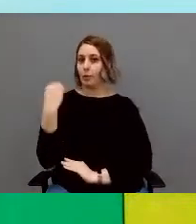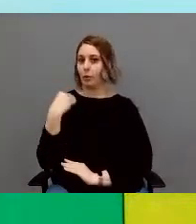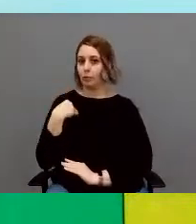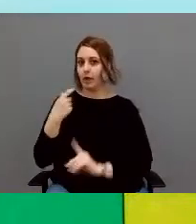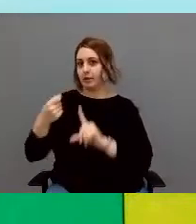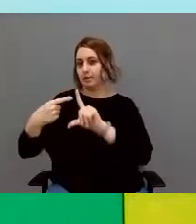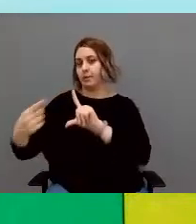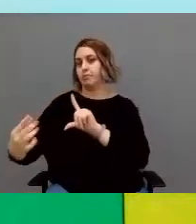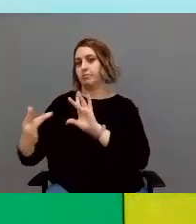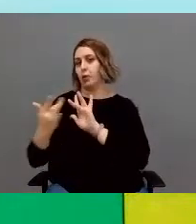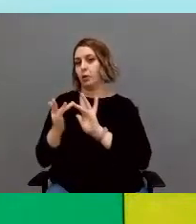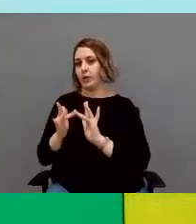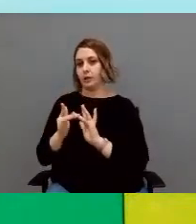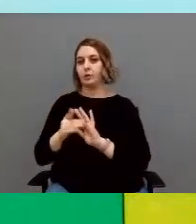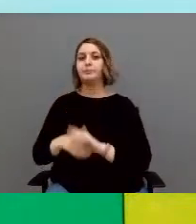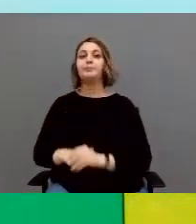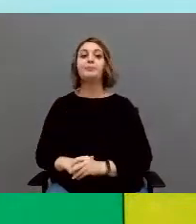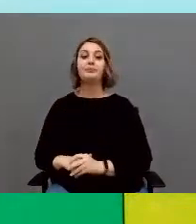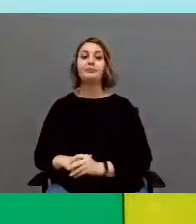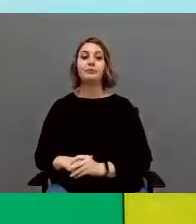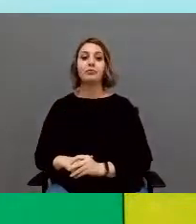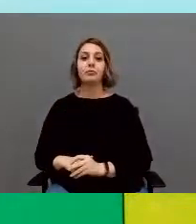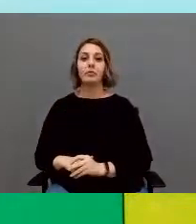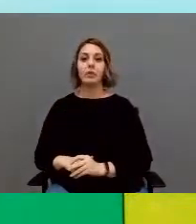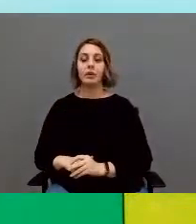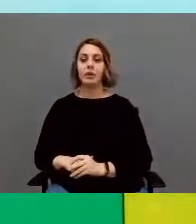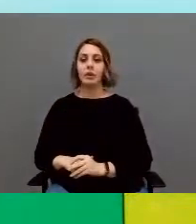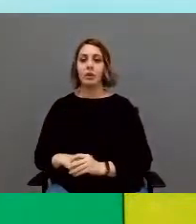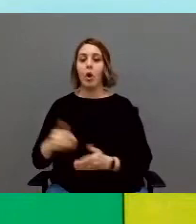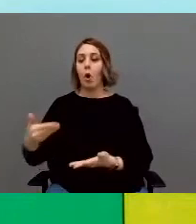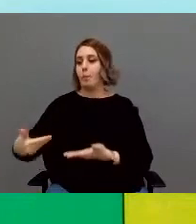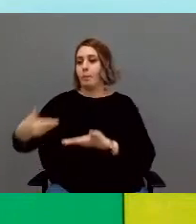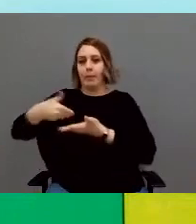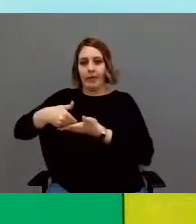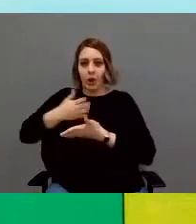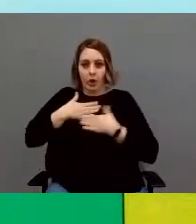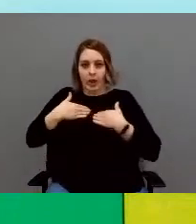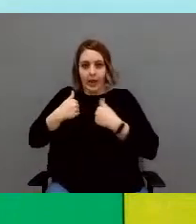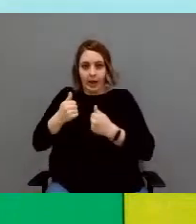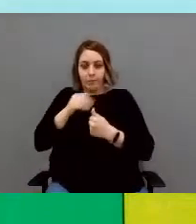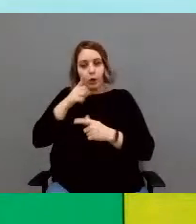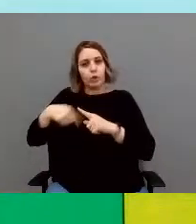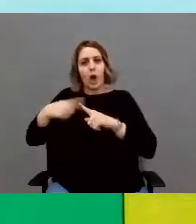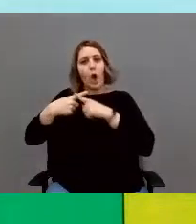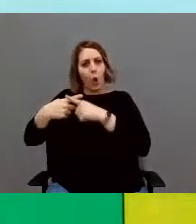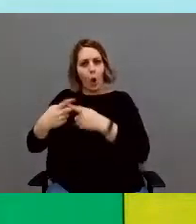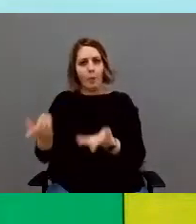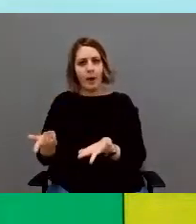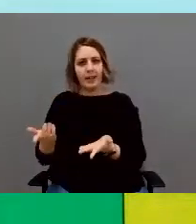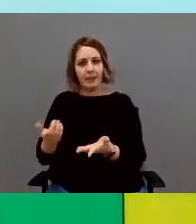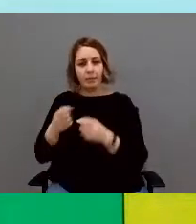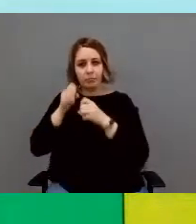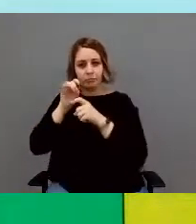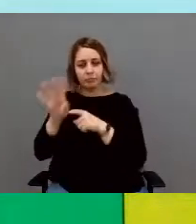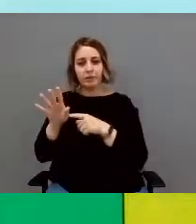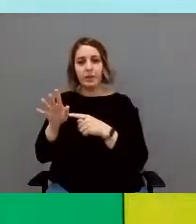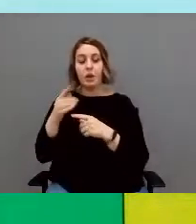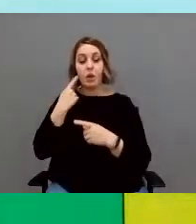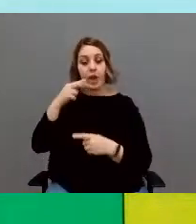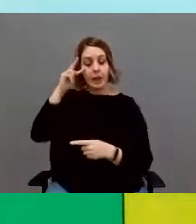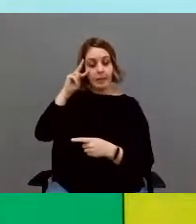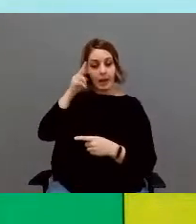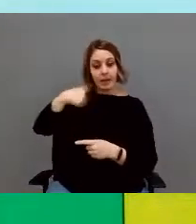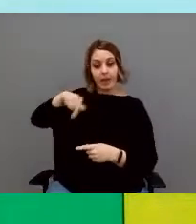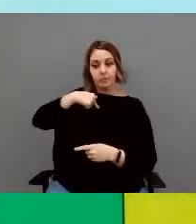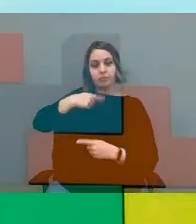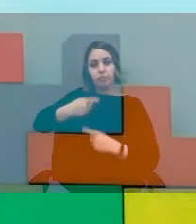utilizando o que veáis en cualquiera de los blogs, no nos podéis pedir que nosotras compartimos. O sea, es un placer compartir la